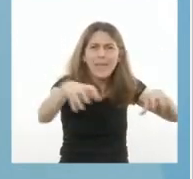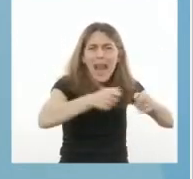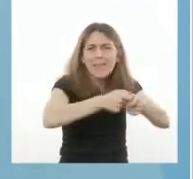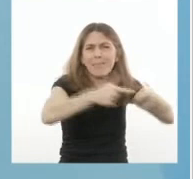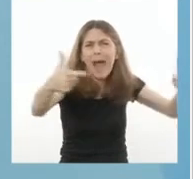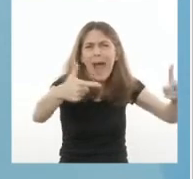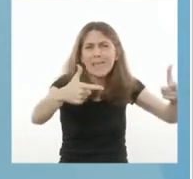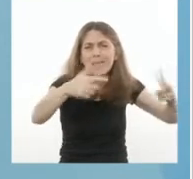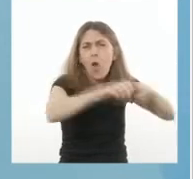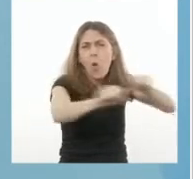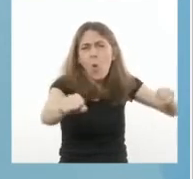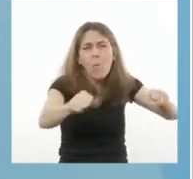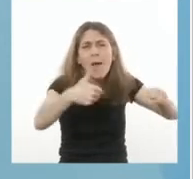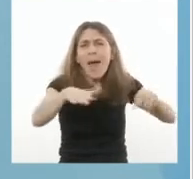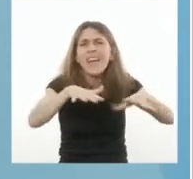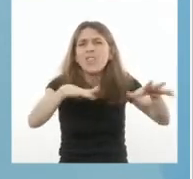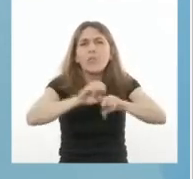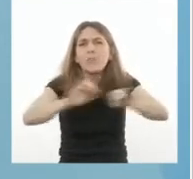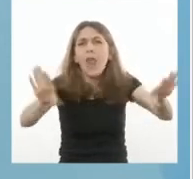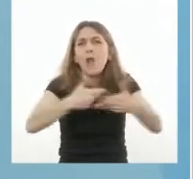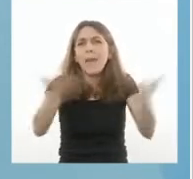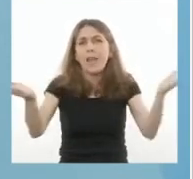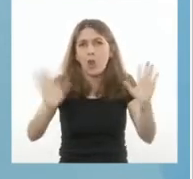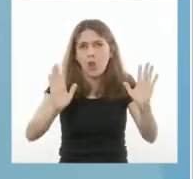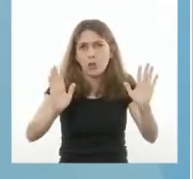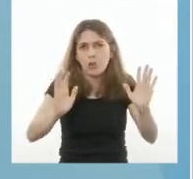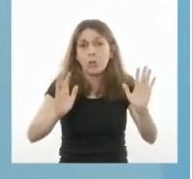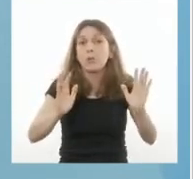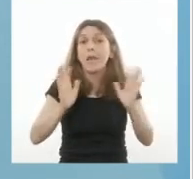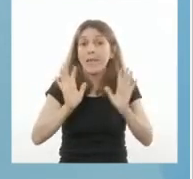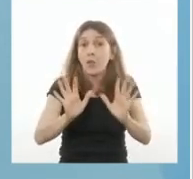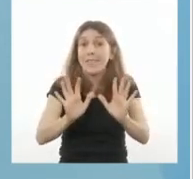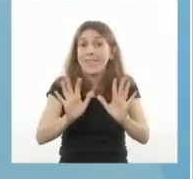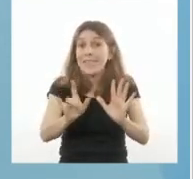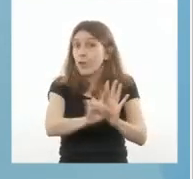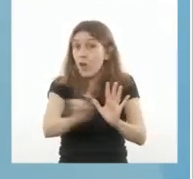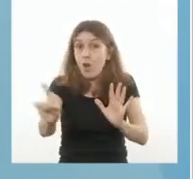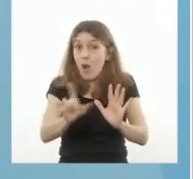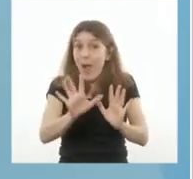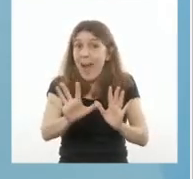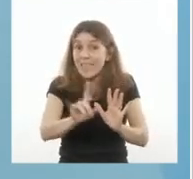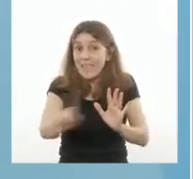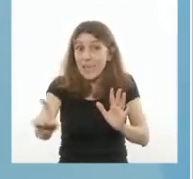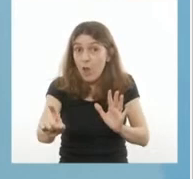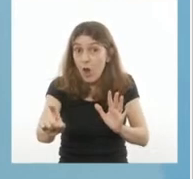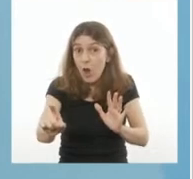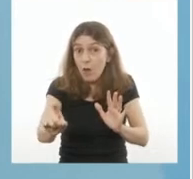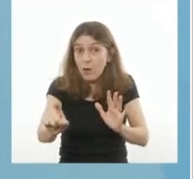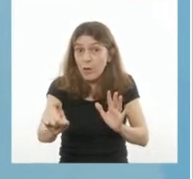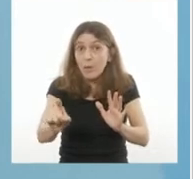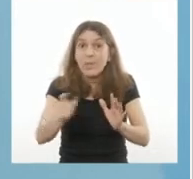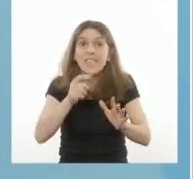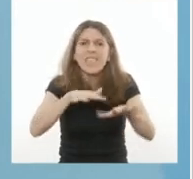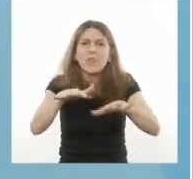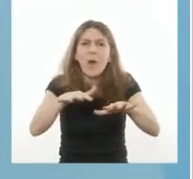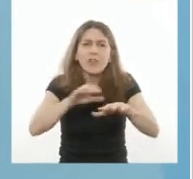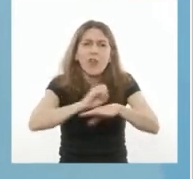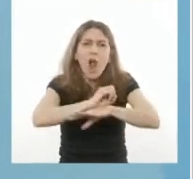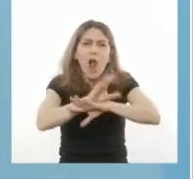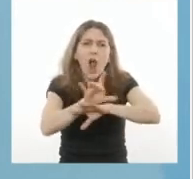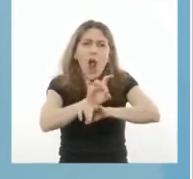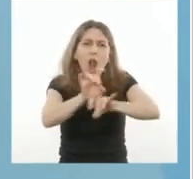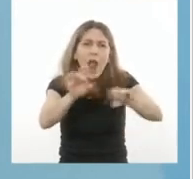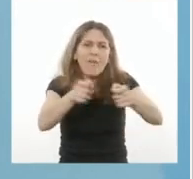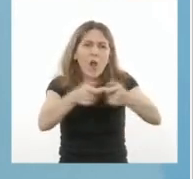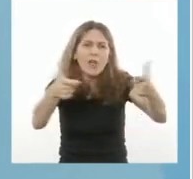Para evitarlo para que evitemos las situaciones más graves y hacer un